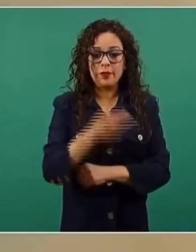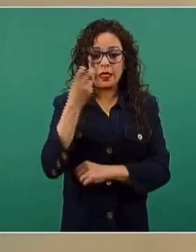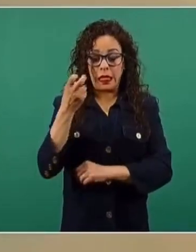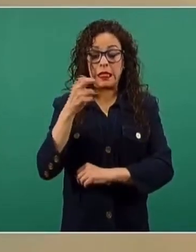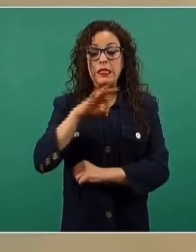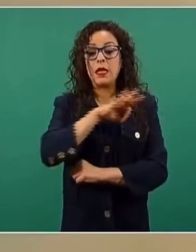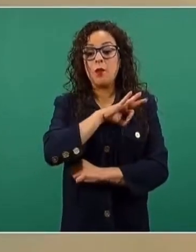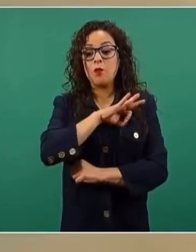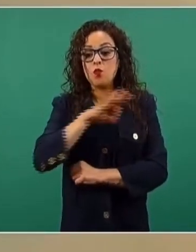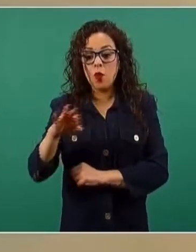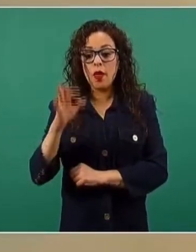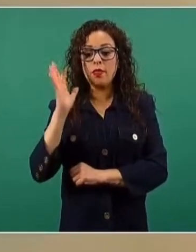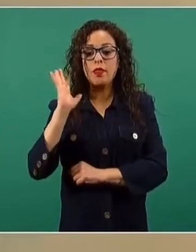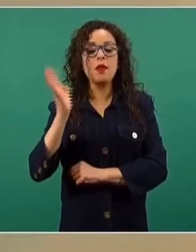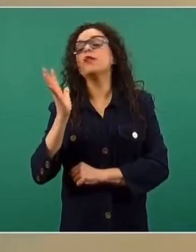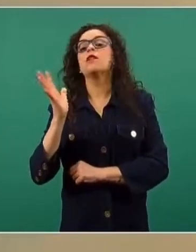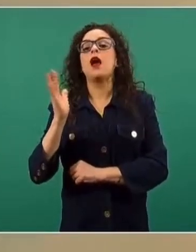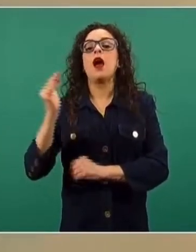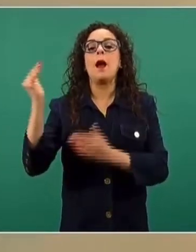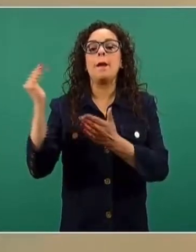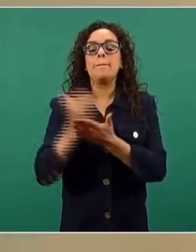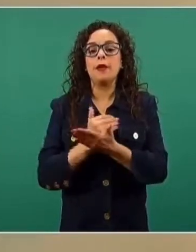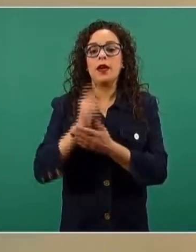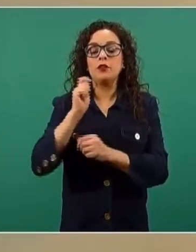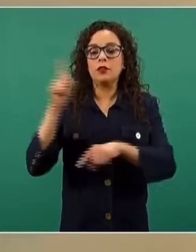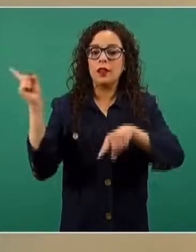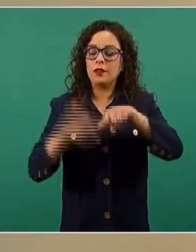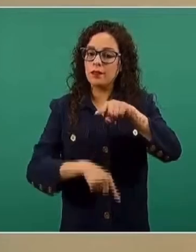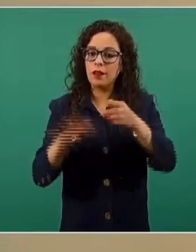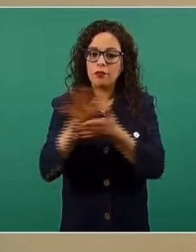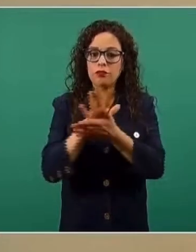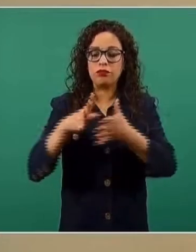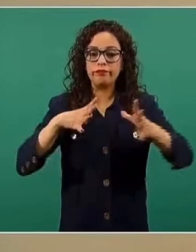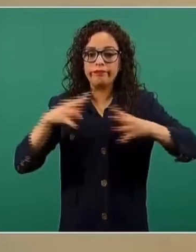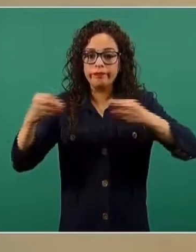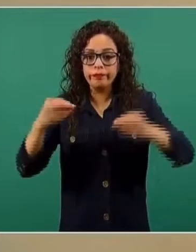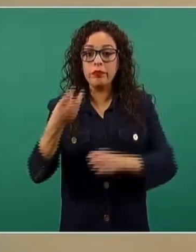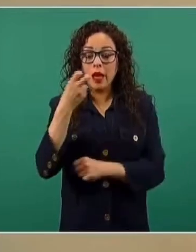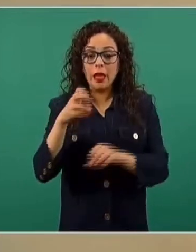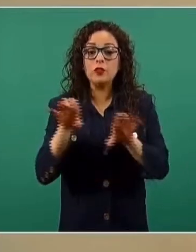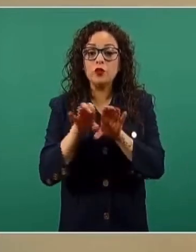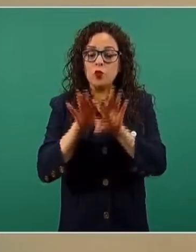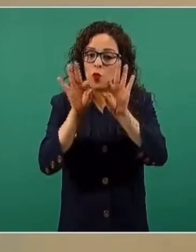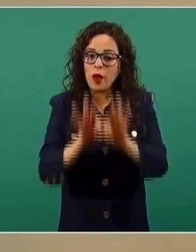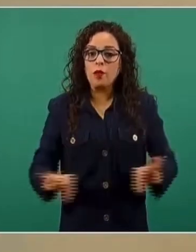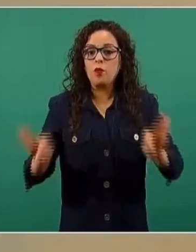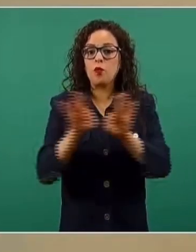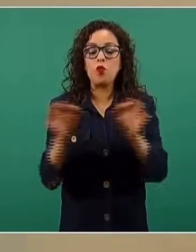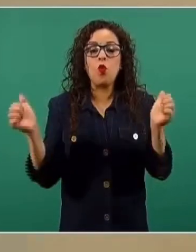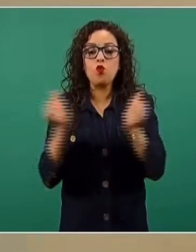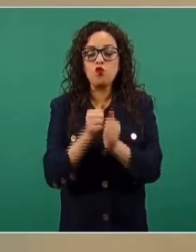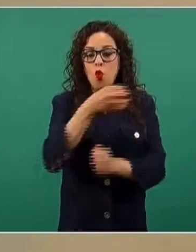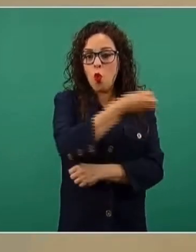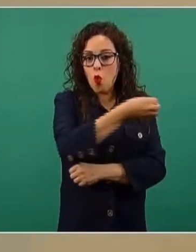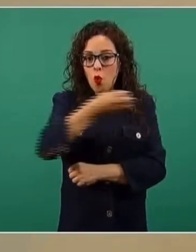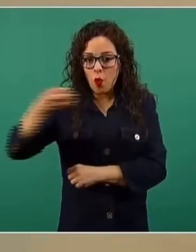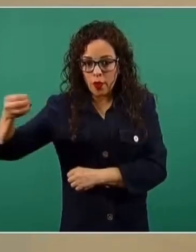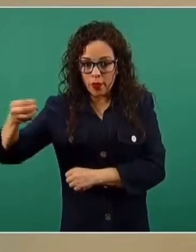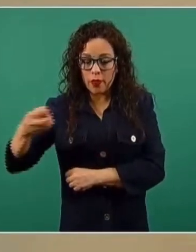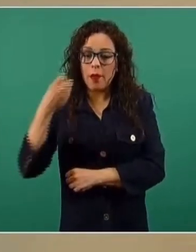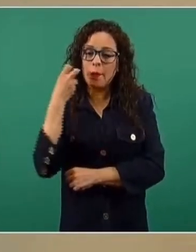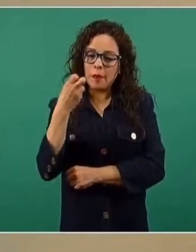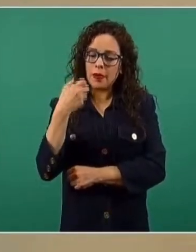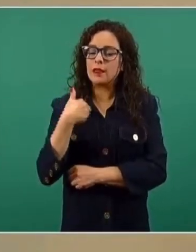detenga la transmisión, es muy importante hacerlo de manera ordenada. Seguimos pidiendo a la población,